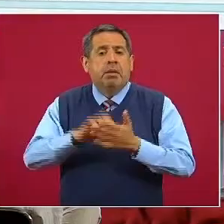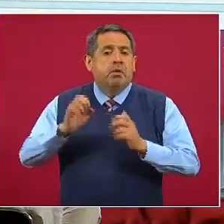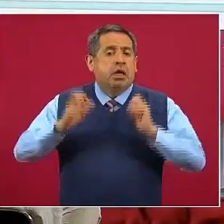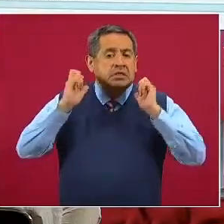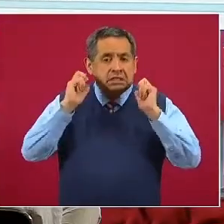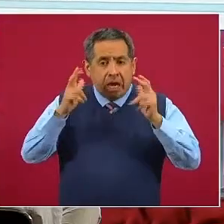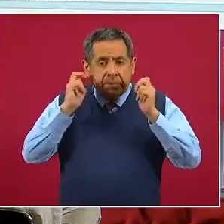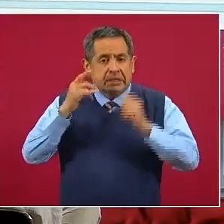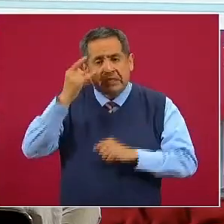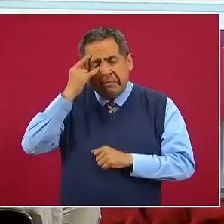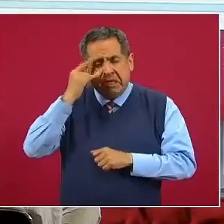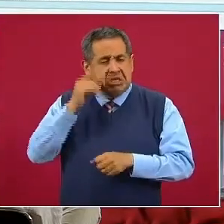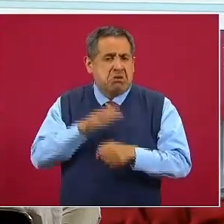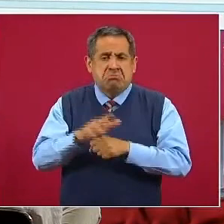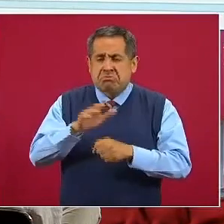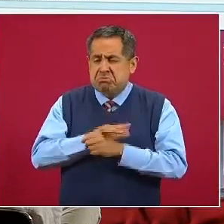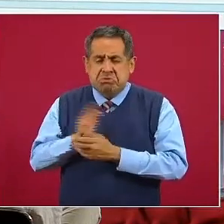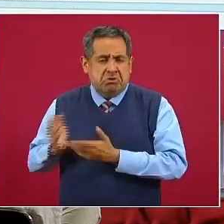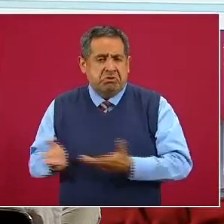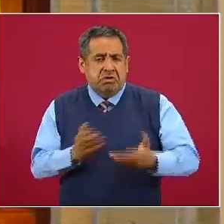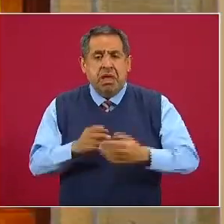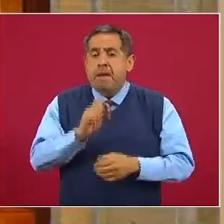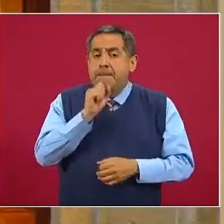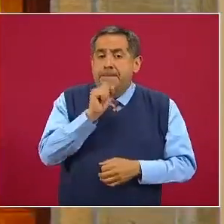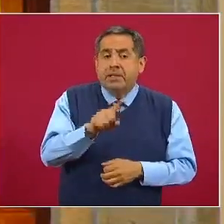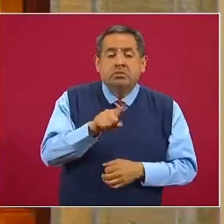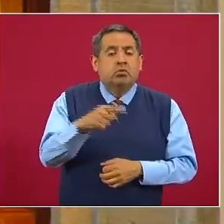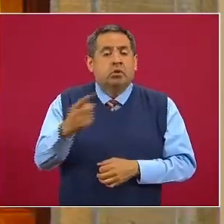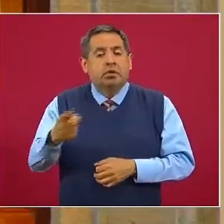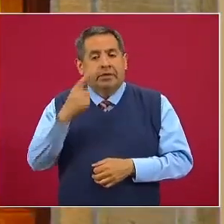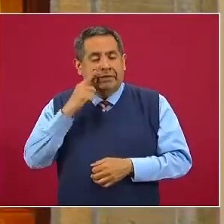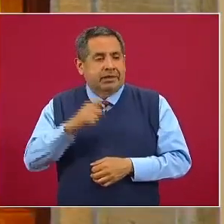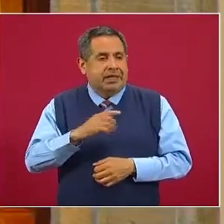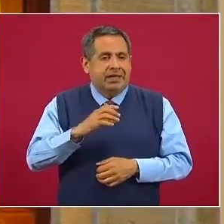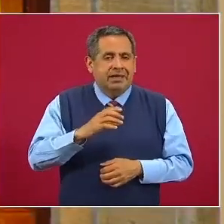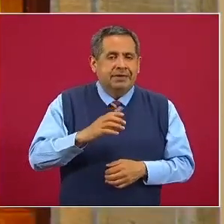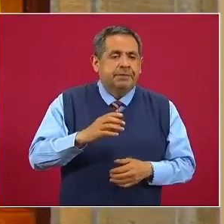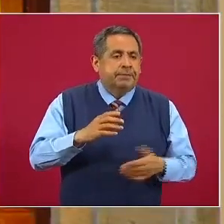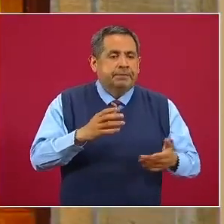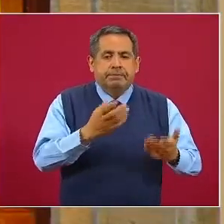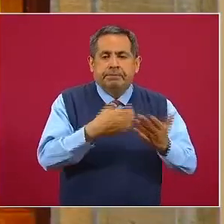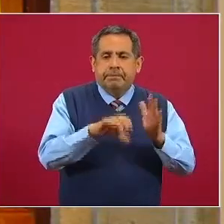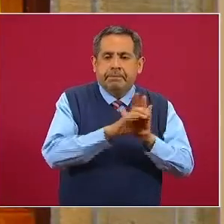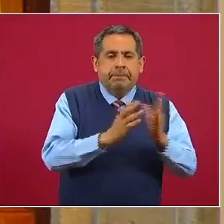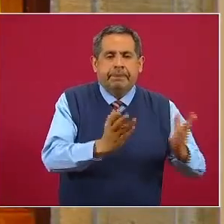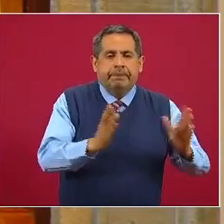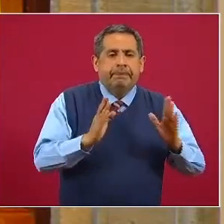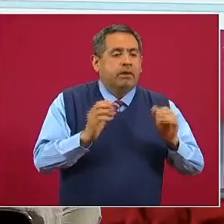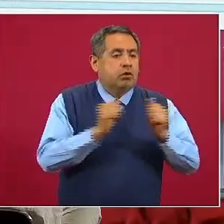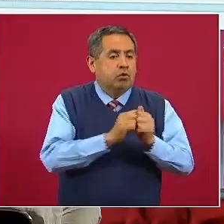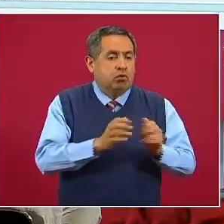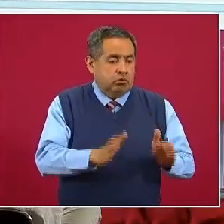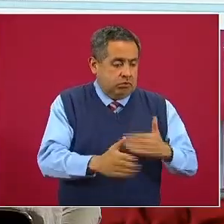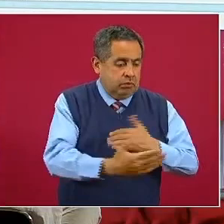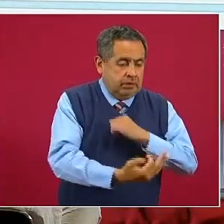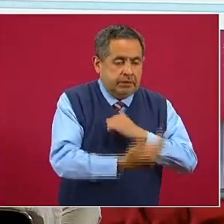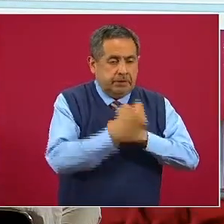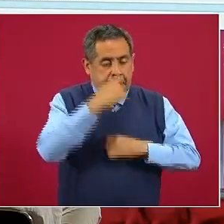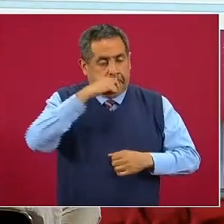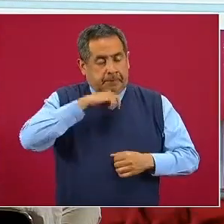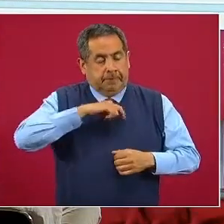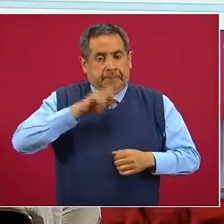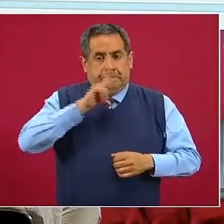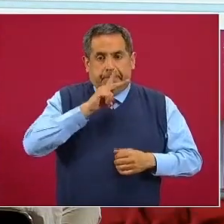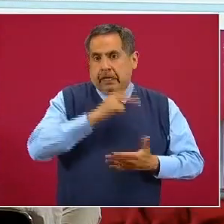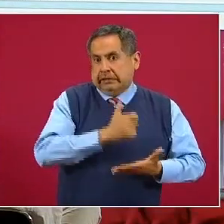y en Campeche. Situación similar. Si vemos la siguiente diapositiva en las camas con ventilador, que son para los pacientes más críticos,